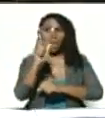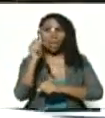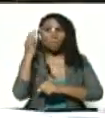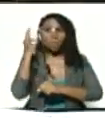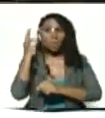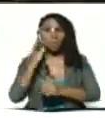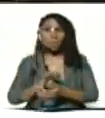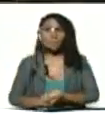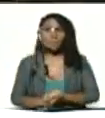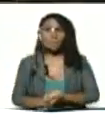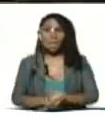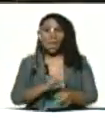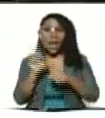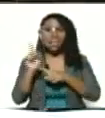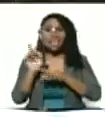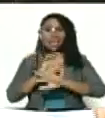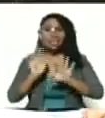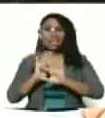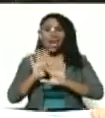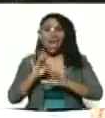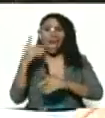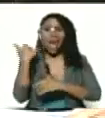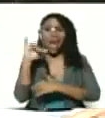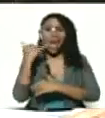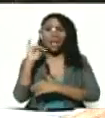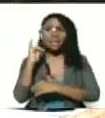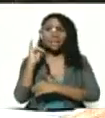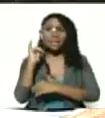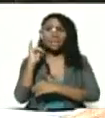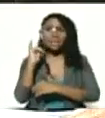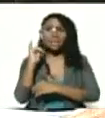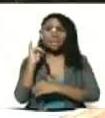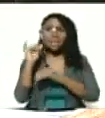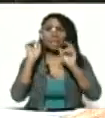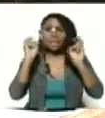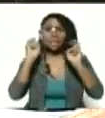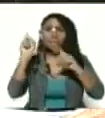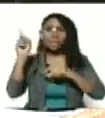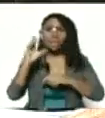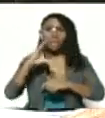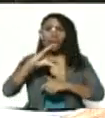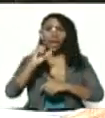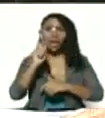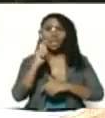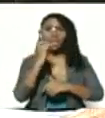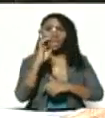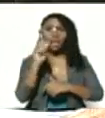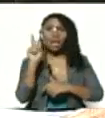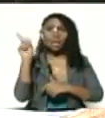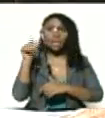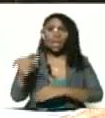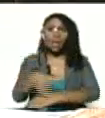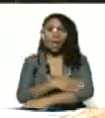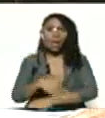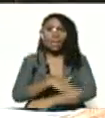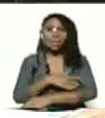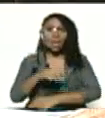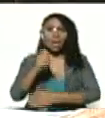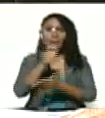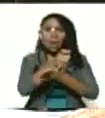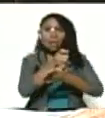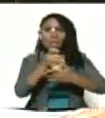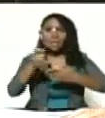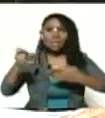ella está en la antigua zona industrial de Catia en calle La Línea